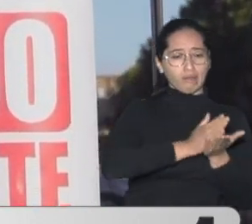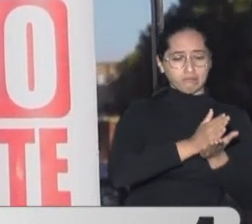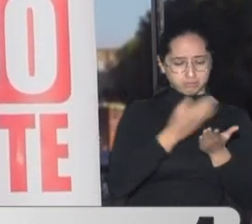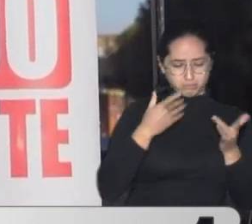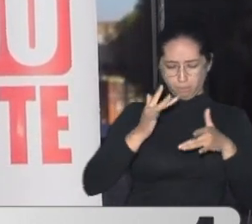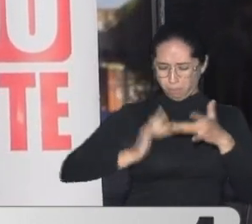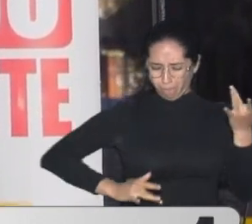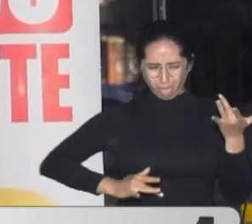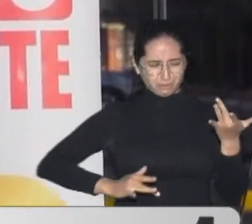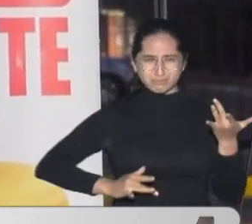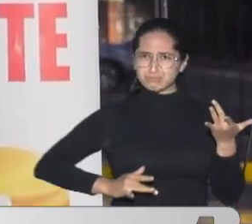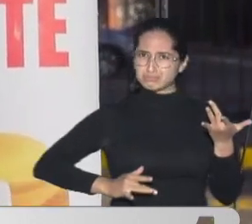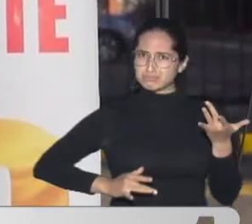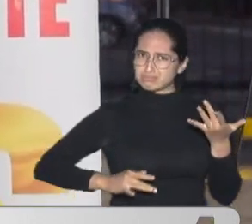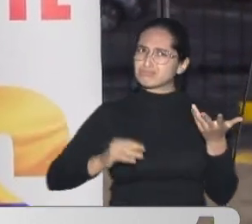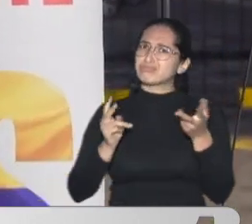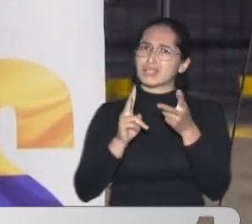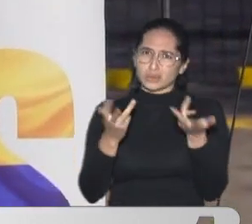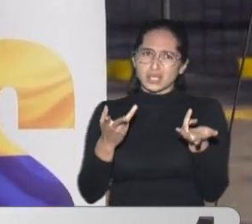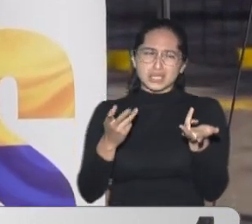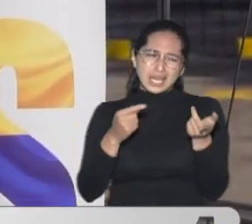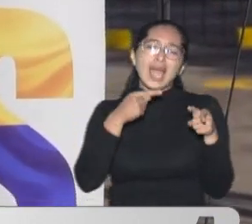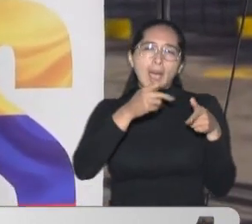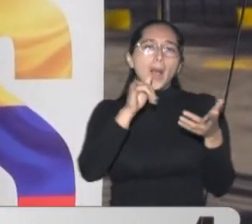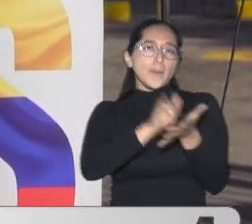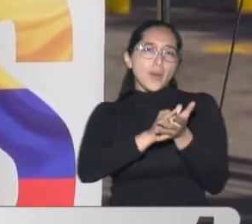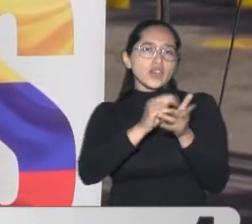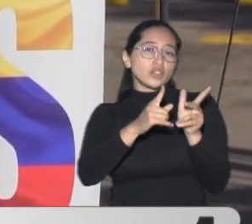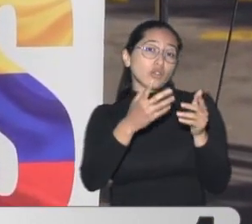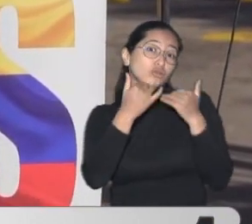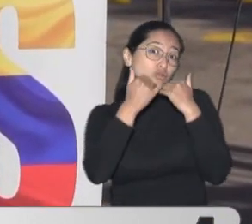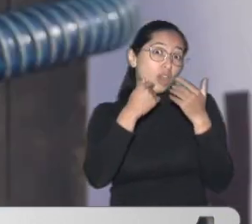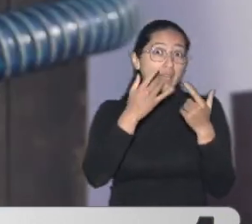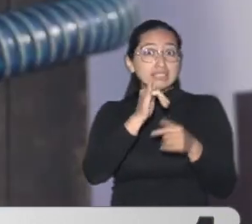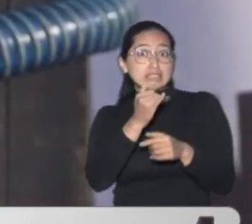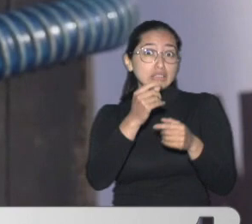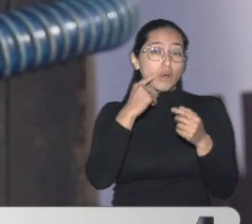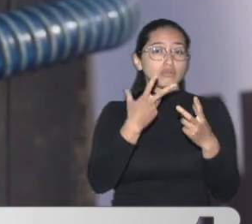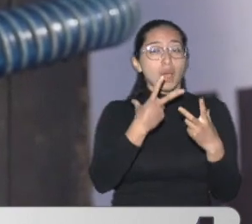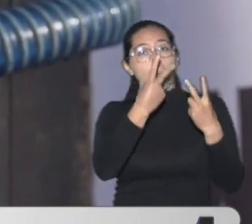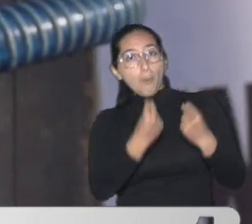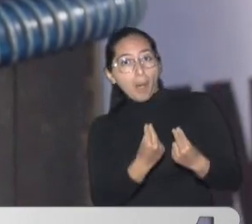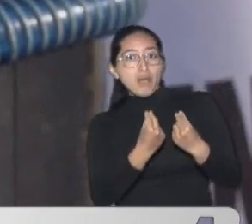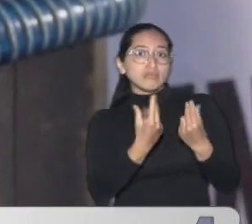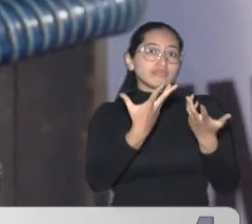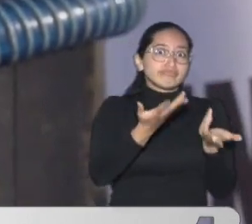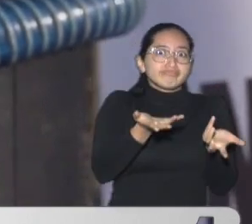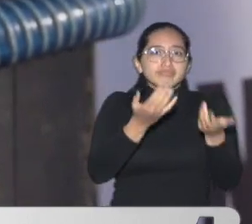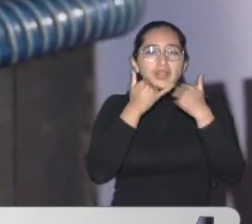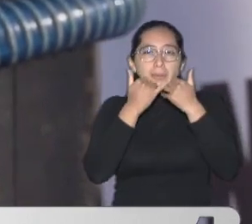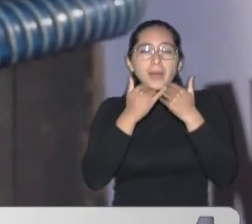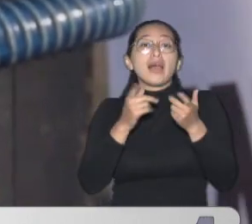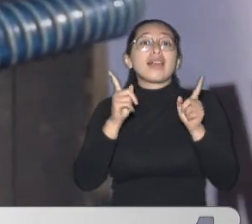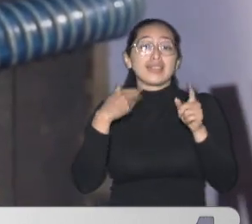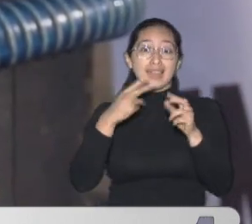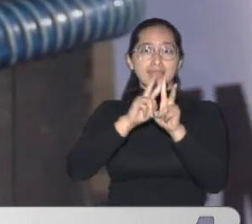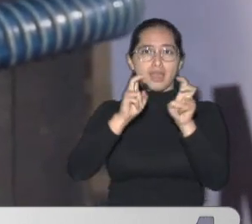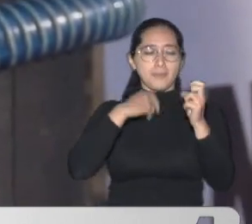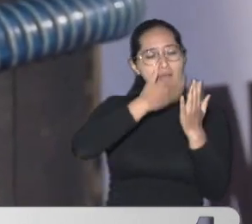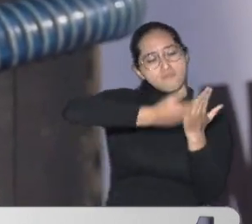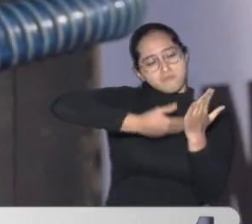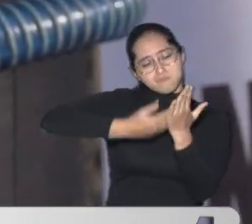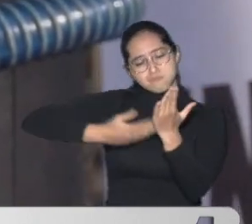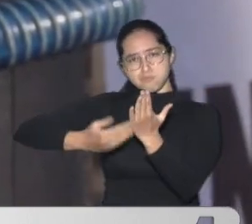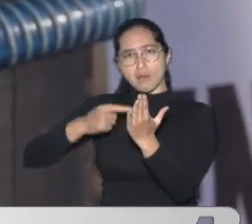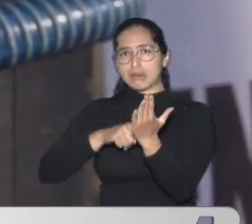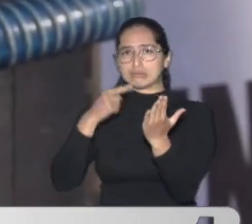aprobar o desaprobar La convalidación que él está solicitando El Ministerio de Educación aseguró Que la documentación está incompleta Y